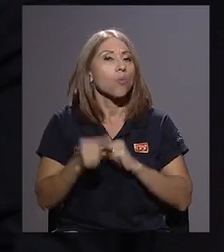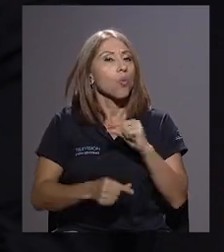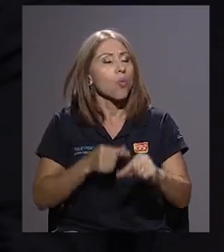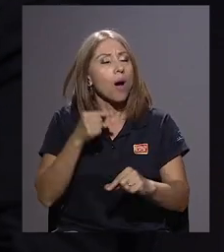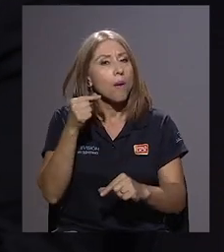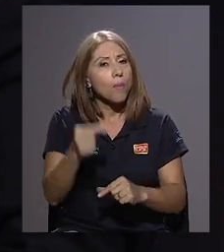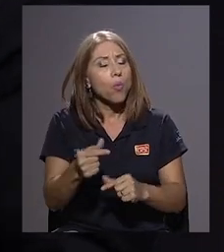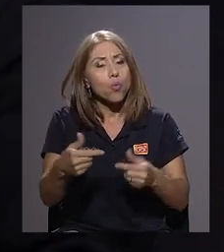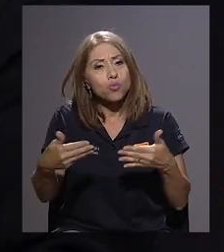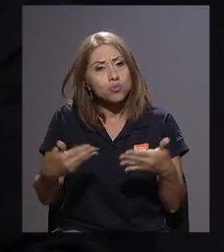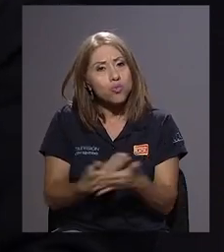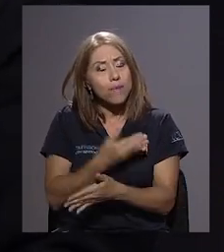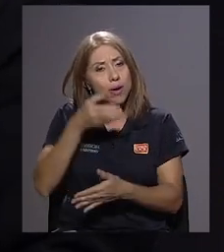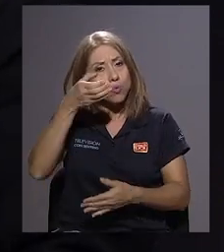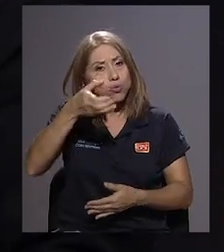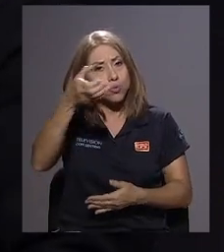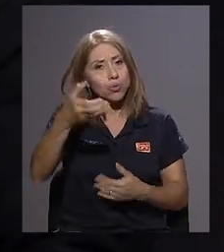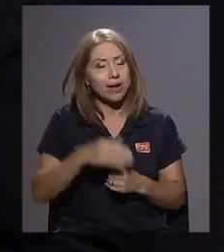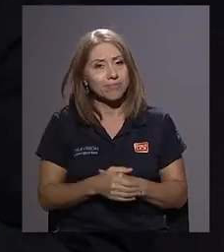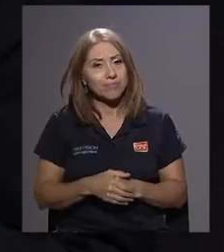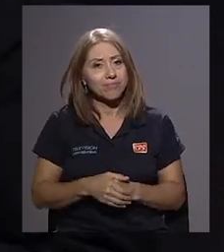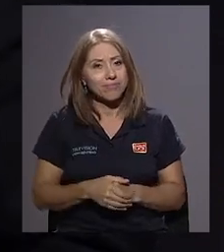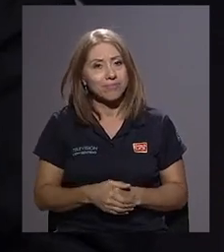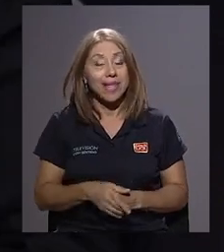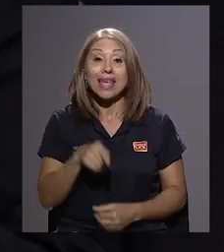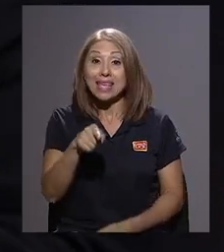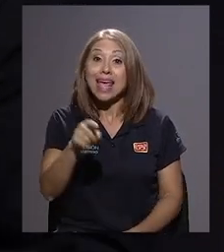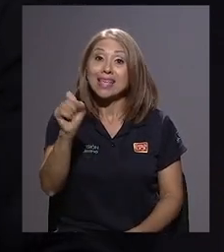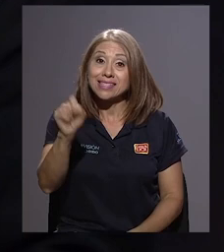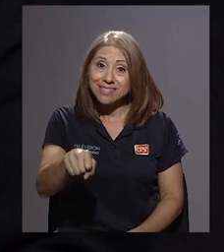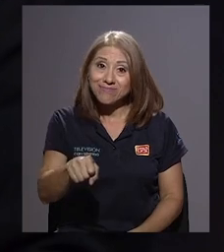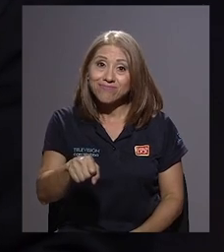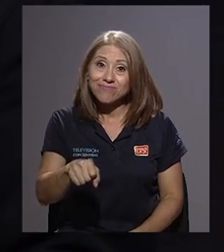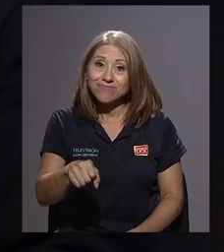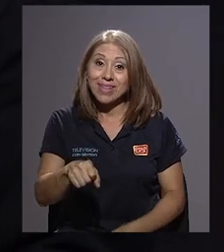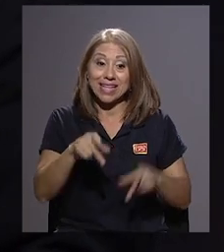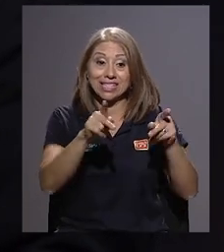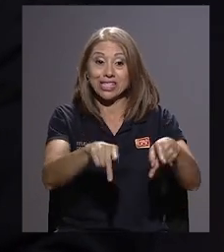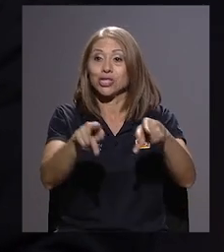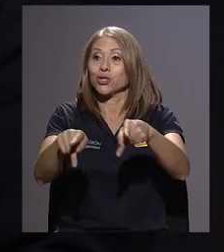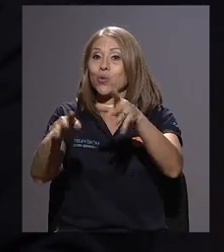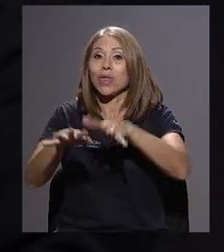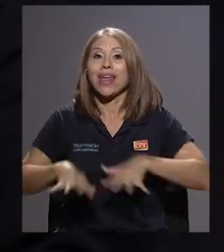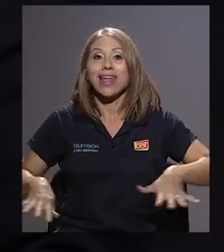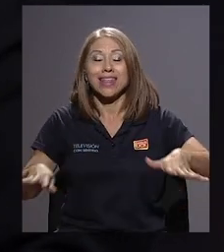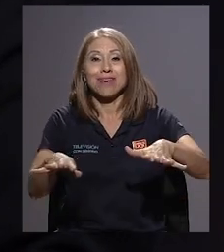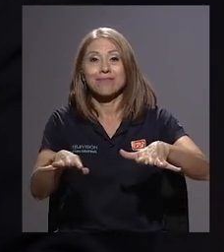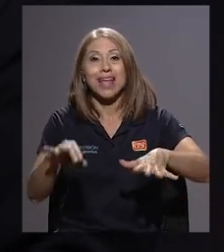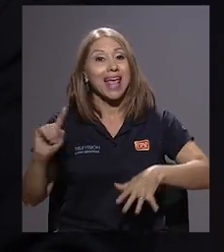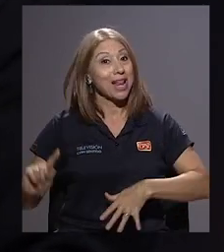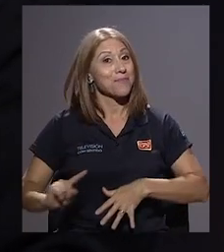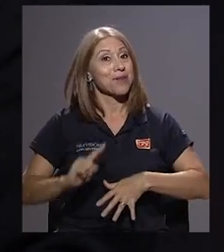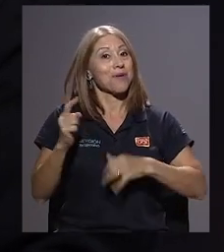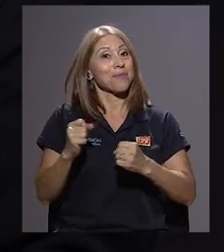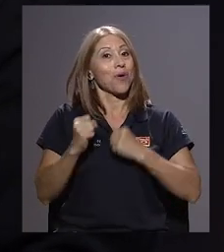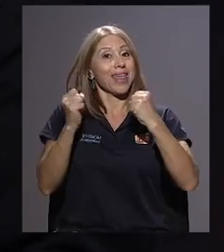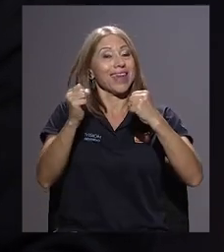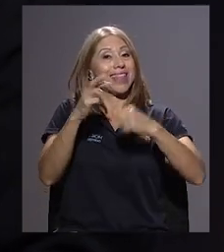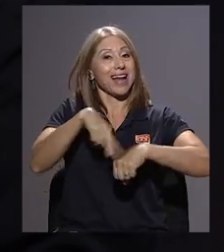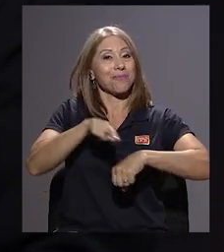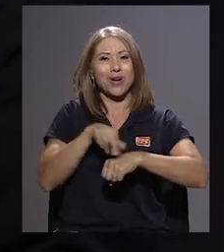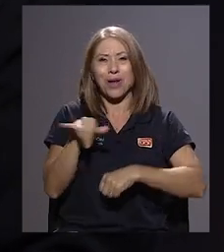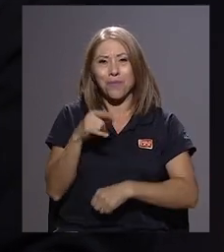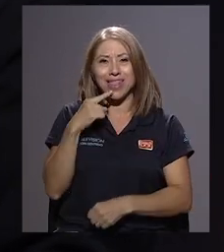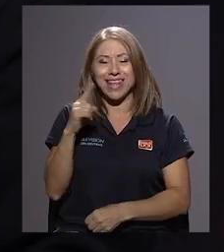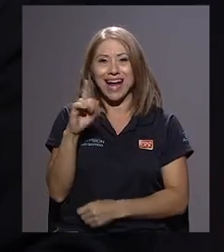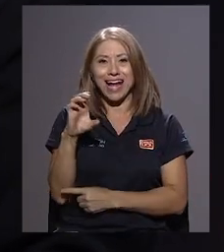a poco tengamos una nueva cultura. Y ahí sí, la ciudadanía, ¿verdad? El primer poder de la República, como diría Carlos Campos, de territorios seguros, va a tener